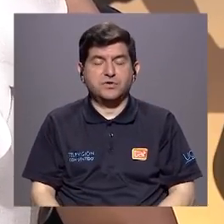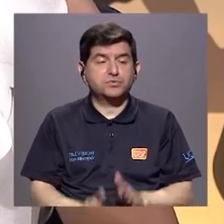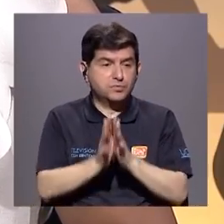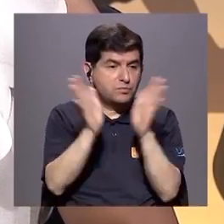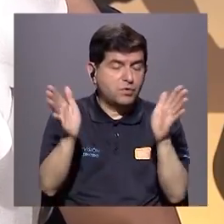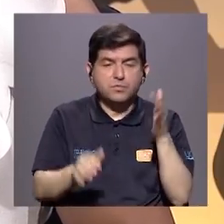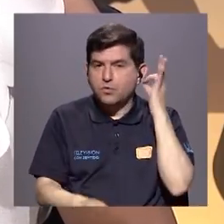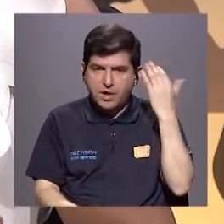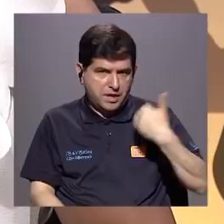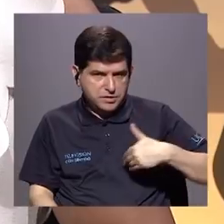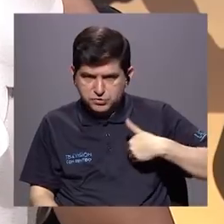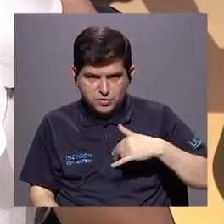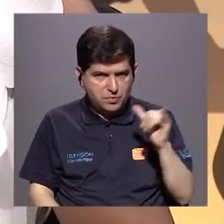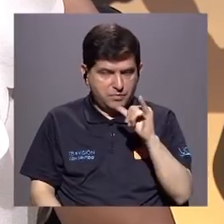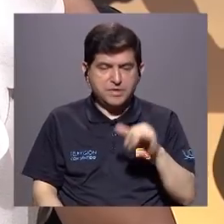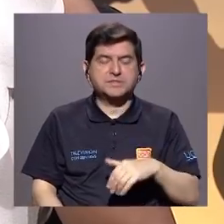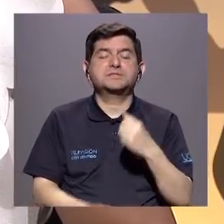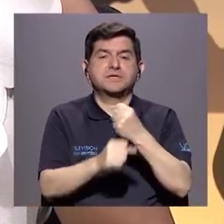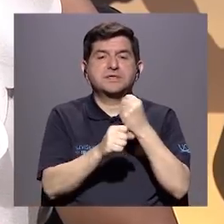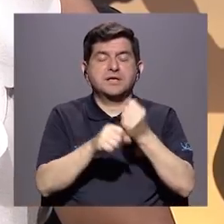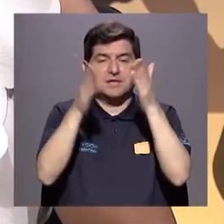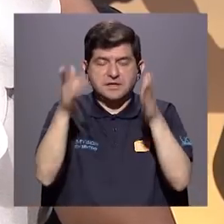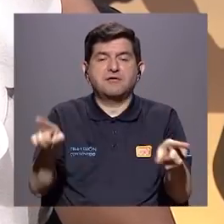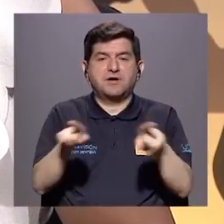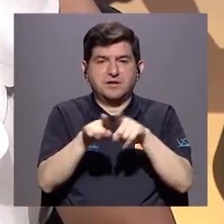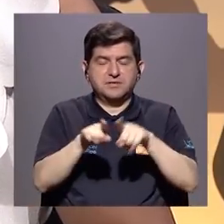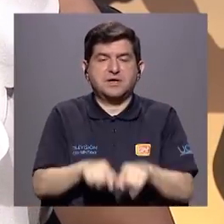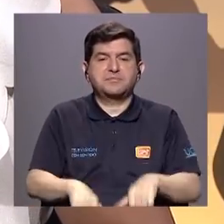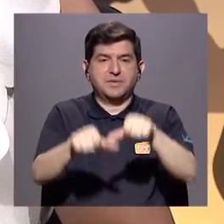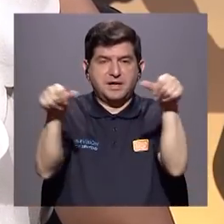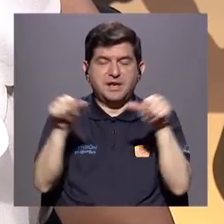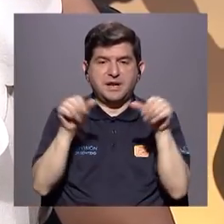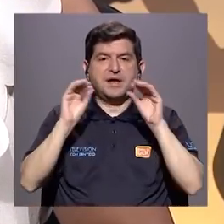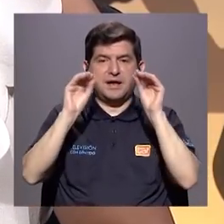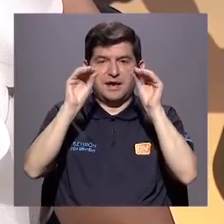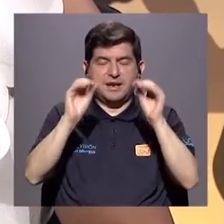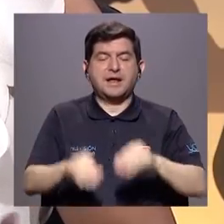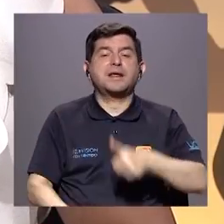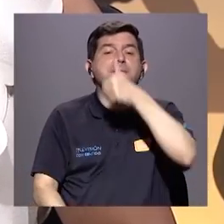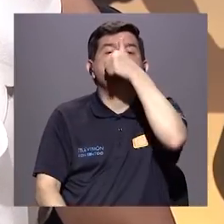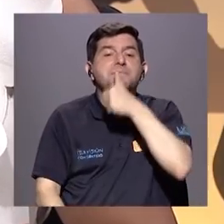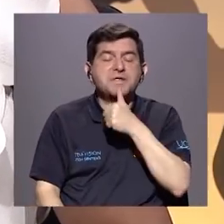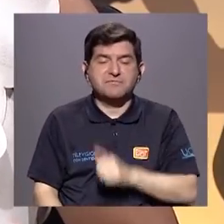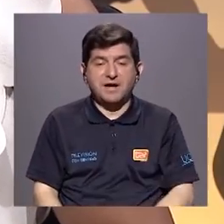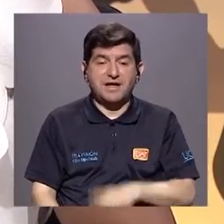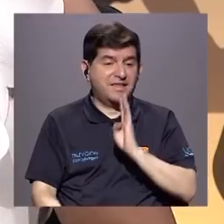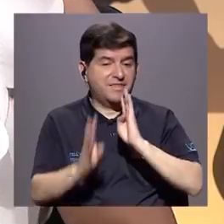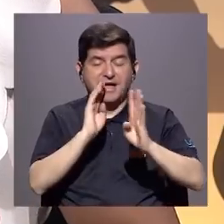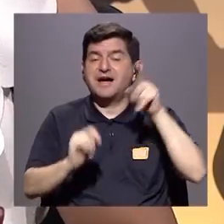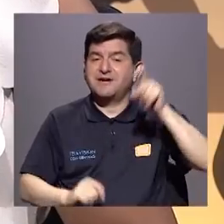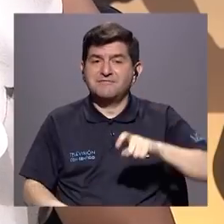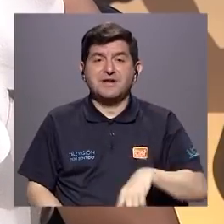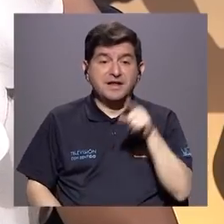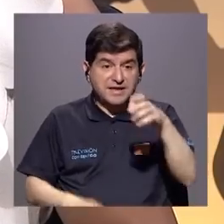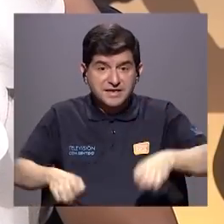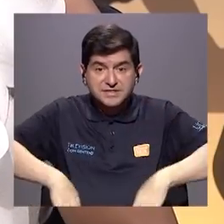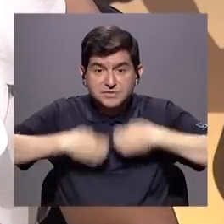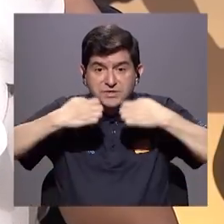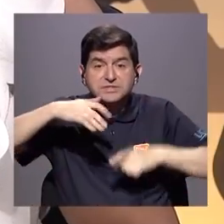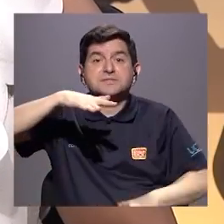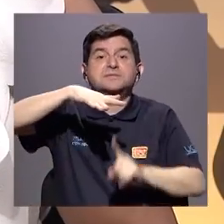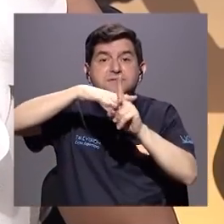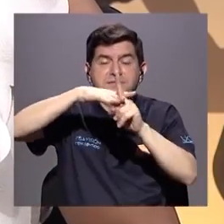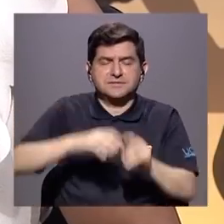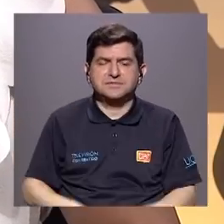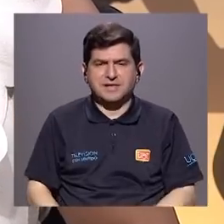públicas como los trabajadores y trabajadoras en la docencia privados. Tienes que hablar de esto, esto existe. Ponerlo